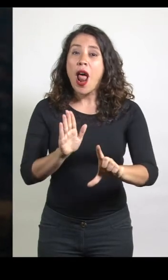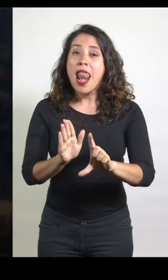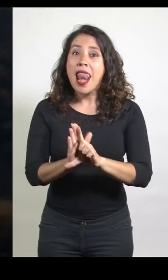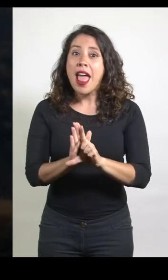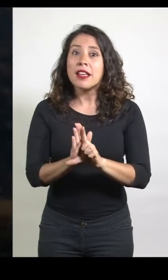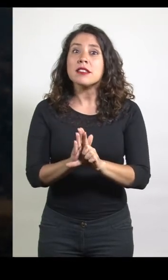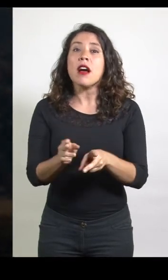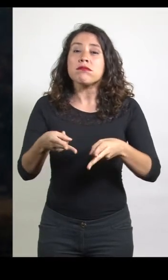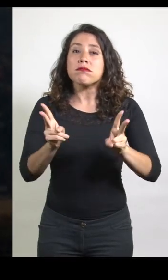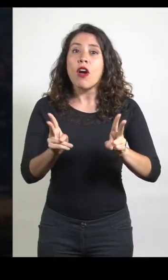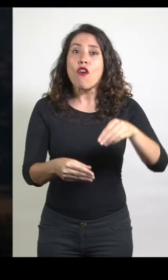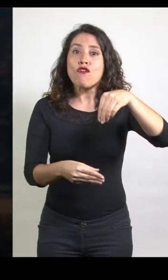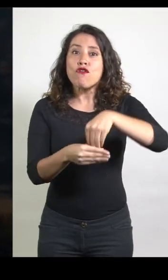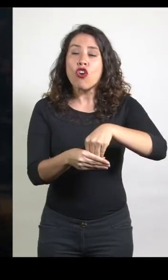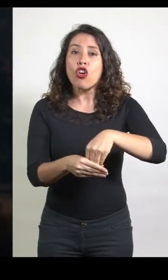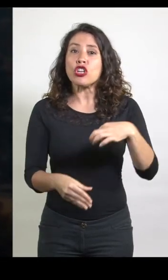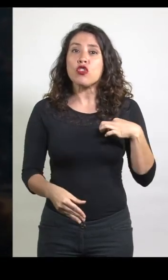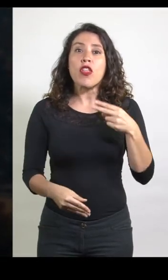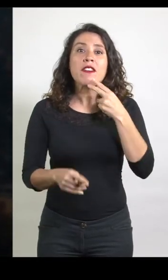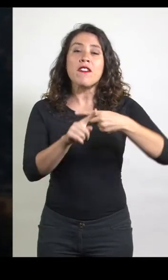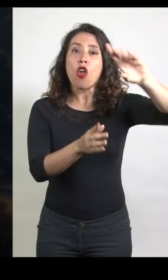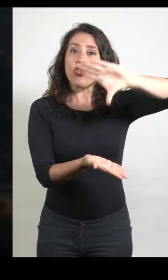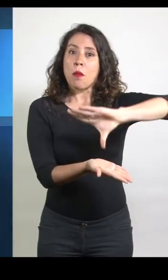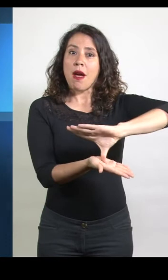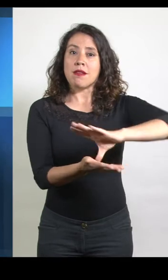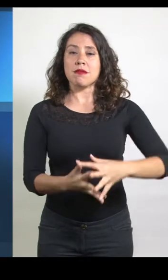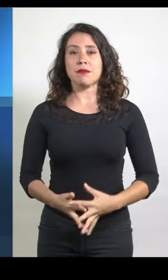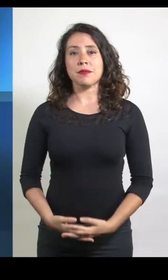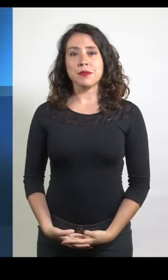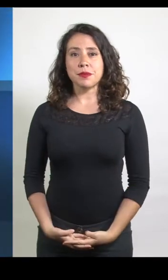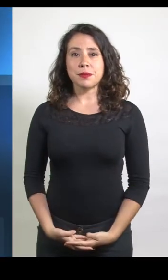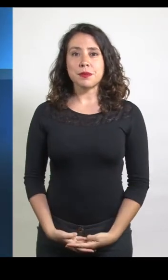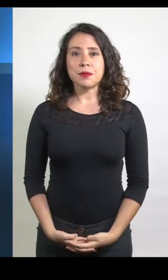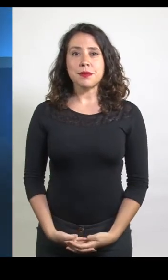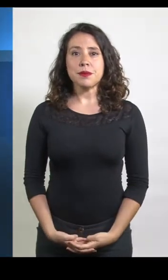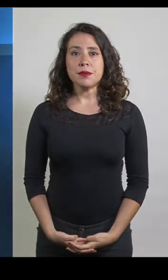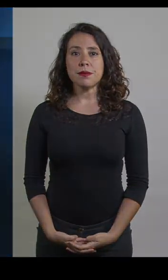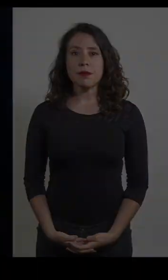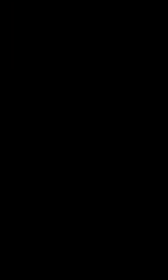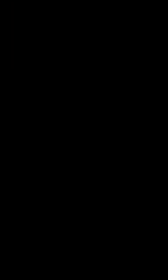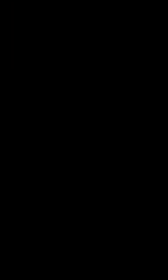que regula el voto de los ciudadanos que están fuera del país. Y